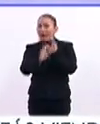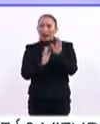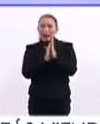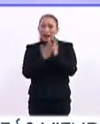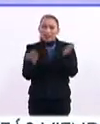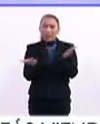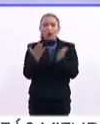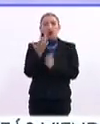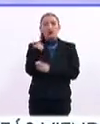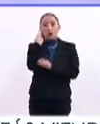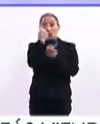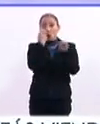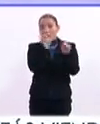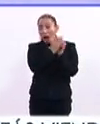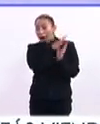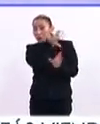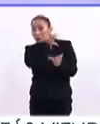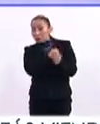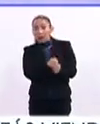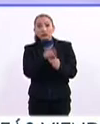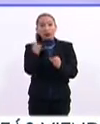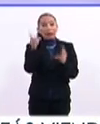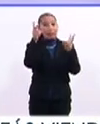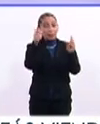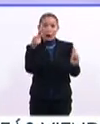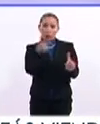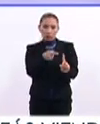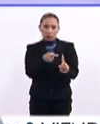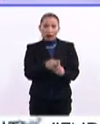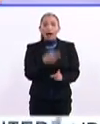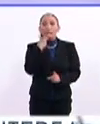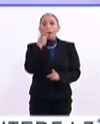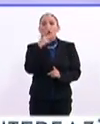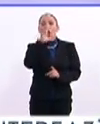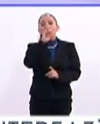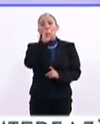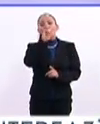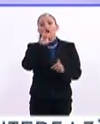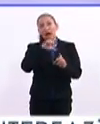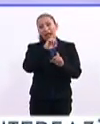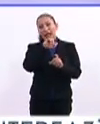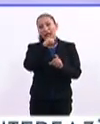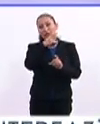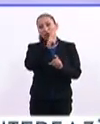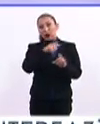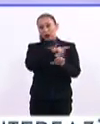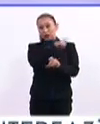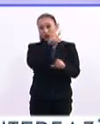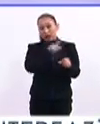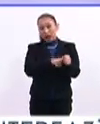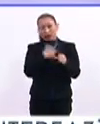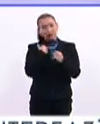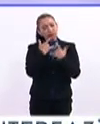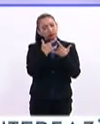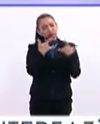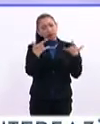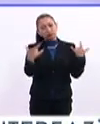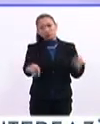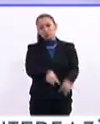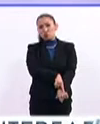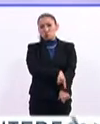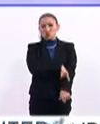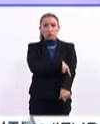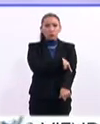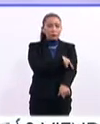anuales prácticamente en materia muy específica. Hablamos del Colegio Nacional. El Colegio Nacional tiene una larguísima historia